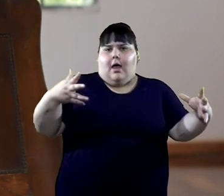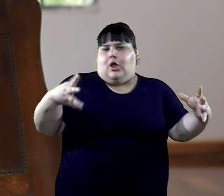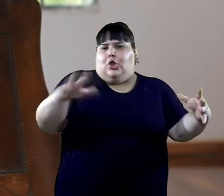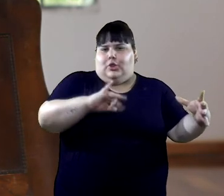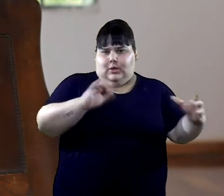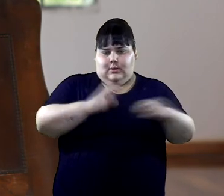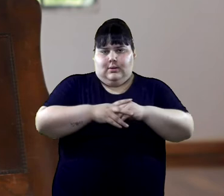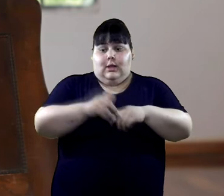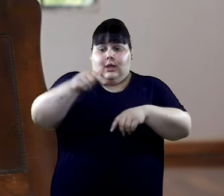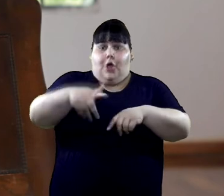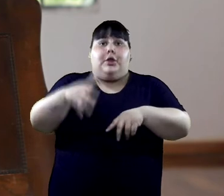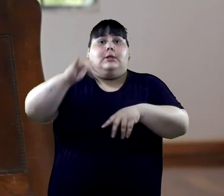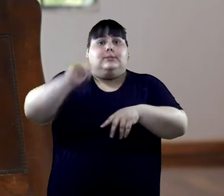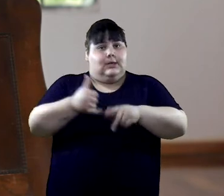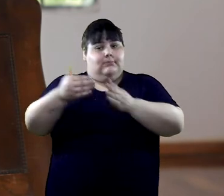la vida.